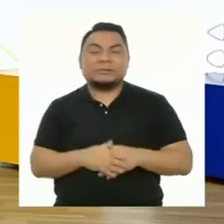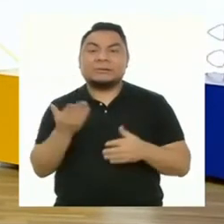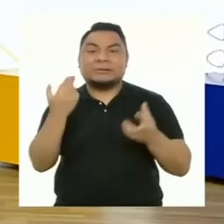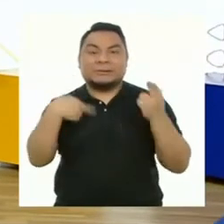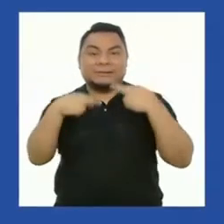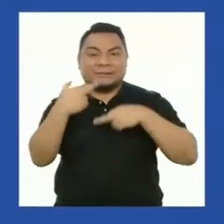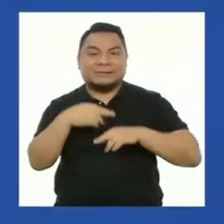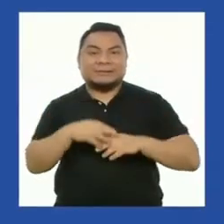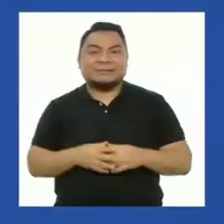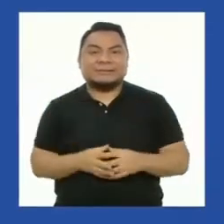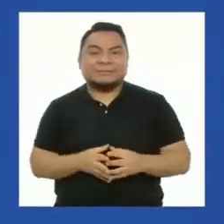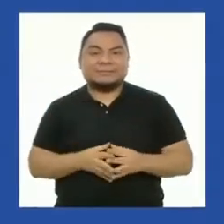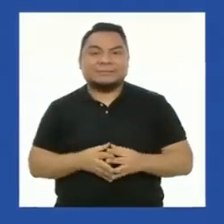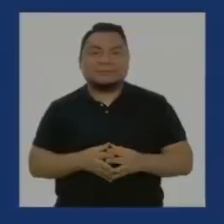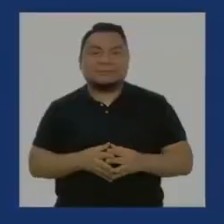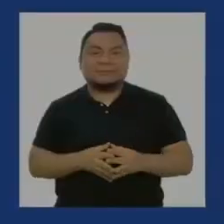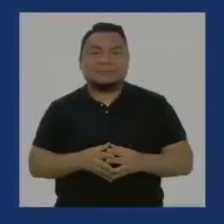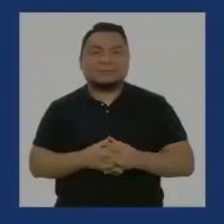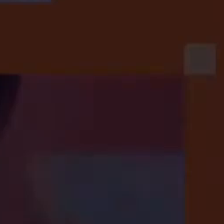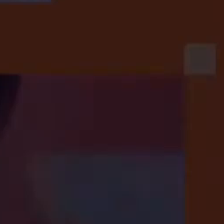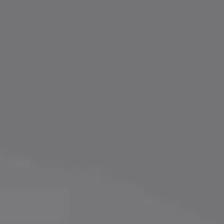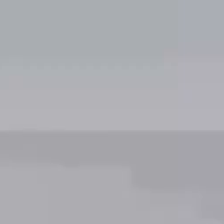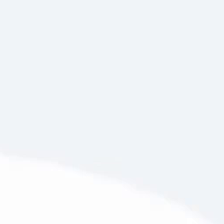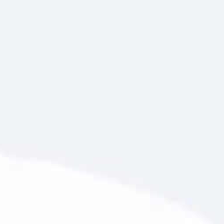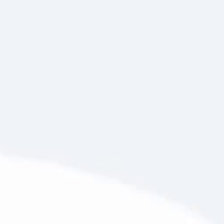¡Ya volvemos!